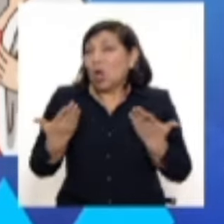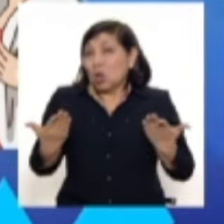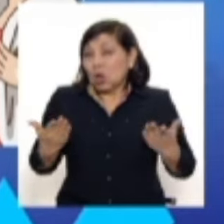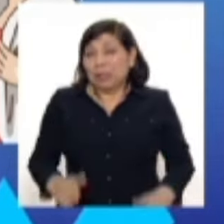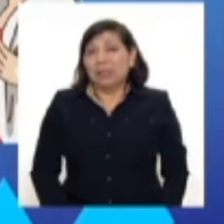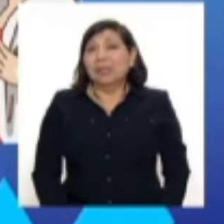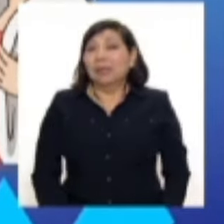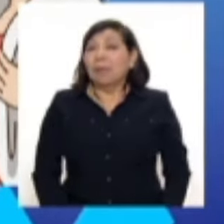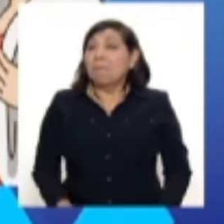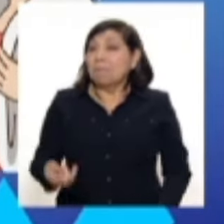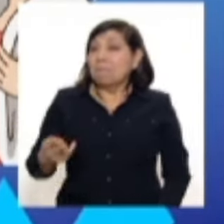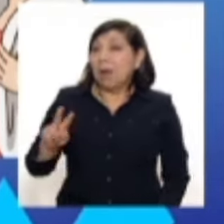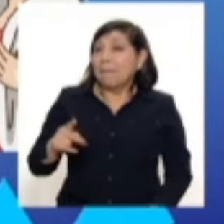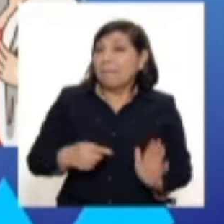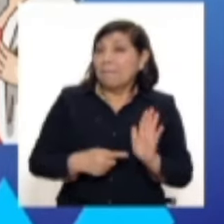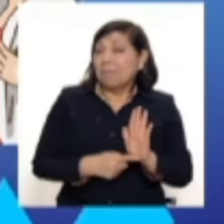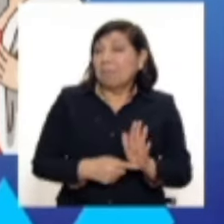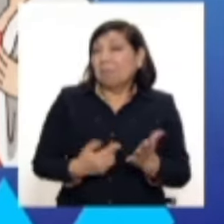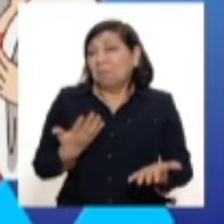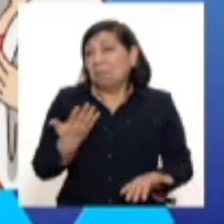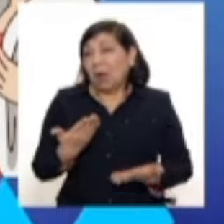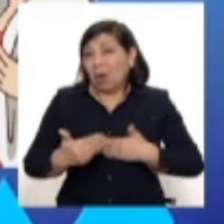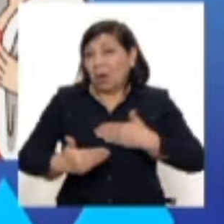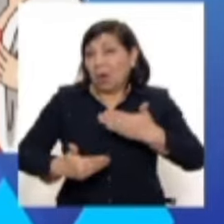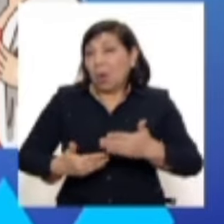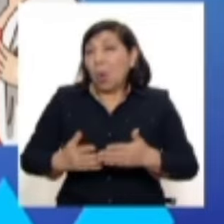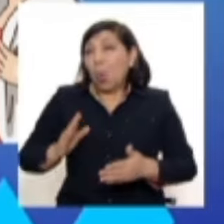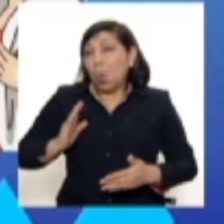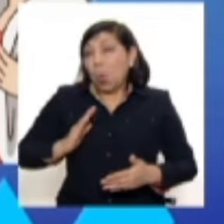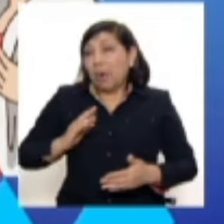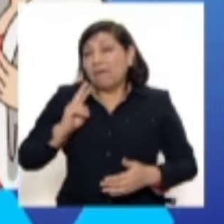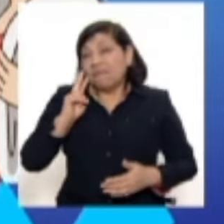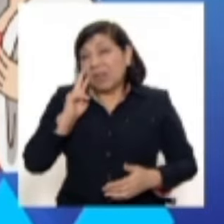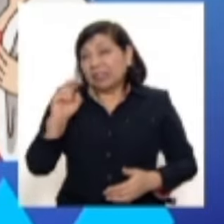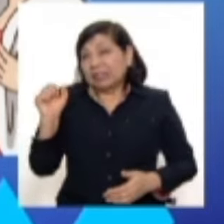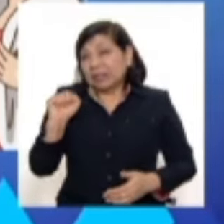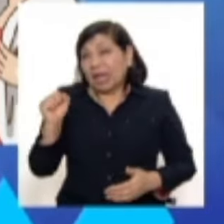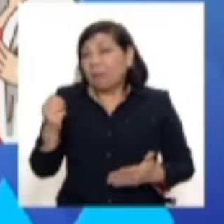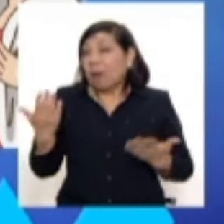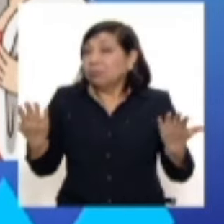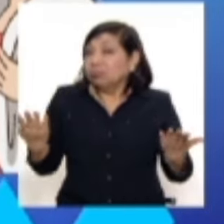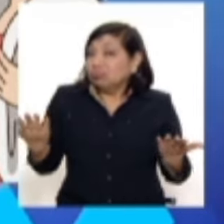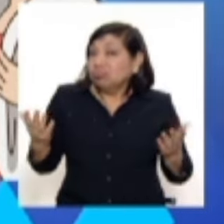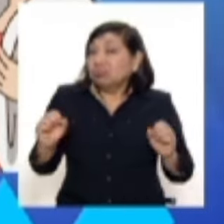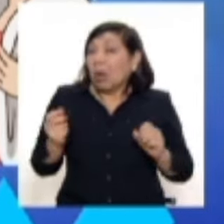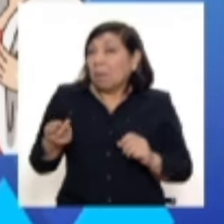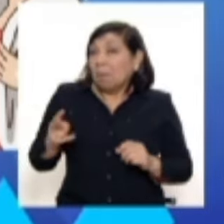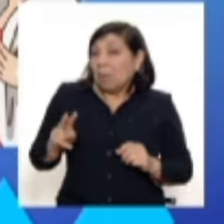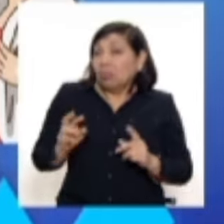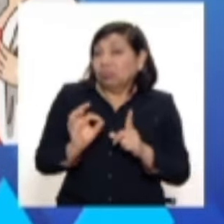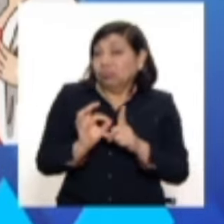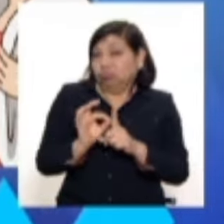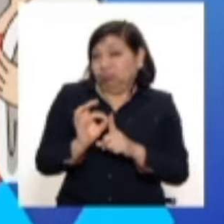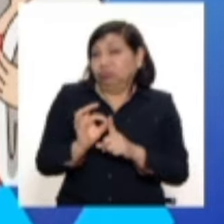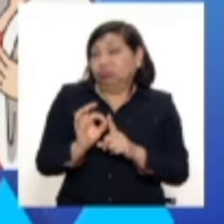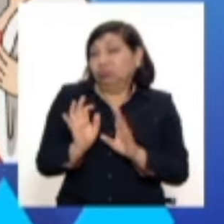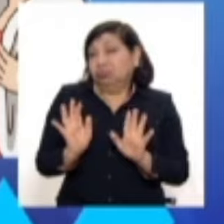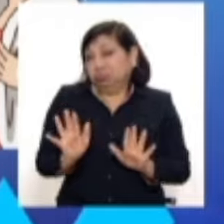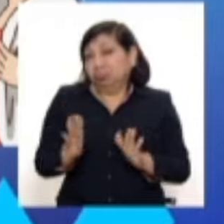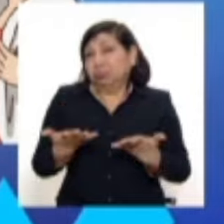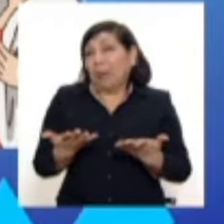condiciones se van a acrecentar a medida que lleguemos al jueves, viernes y sábado, donde se espera que este incremento de temperatura